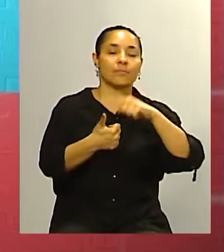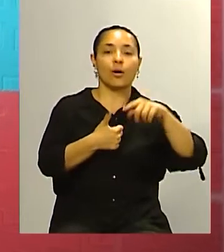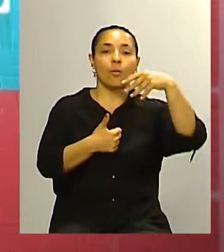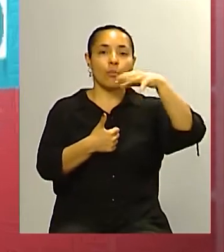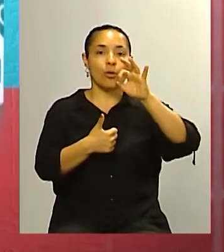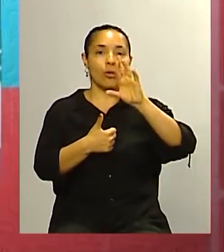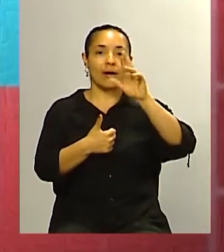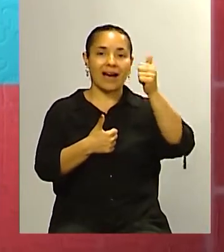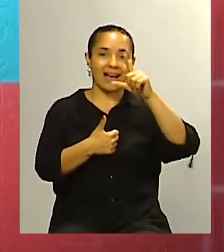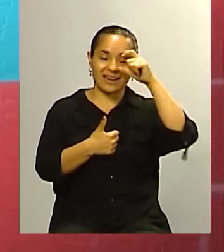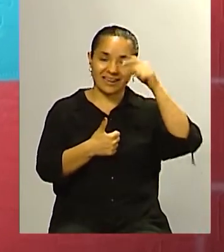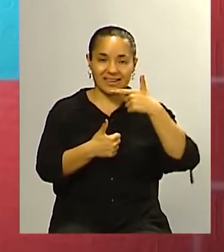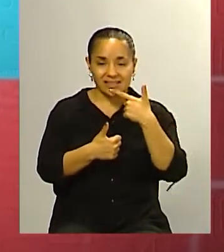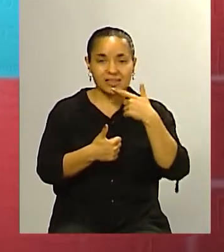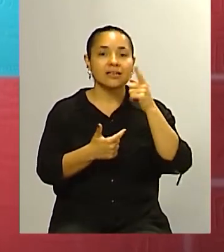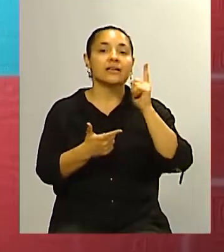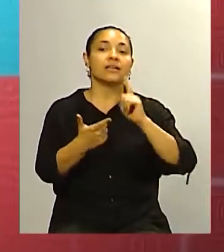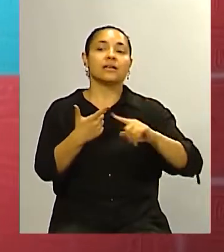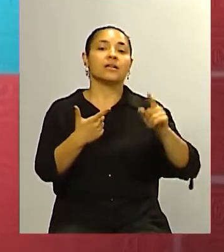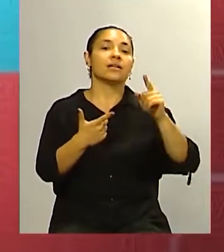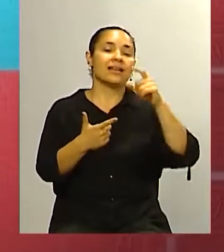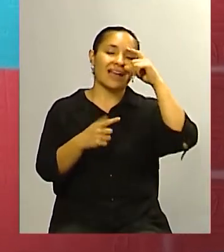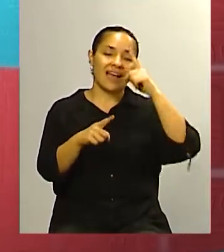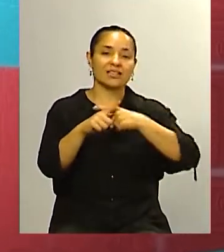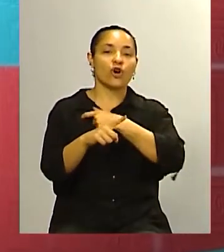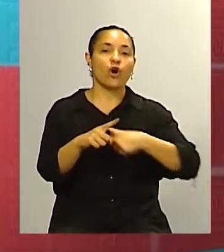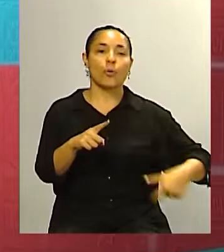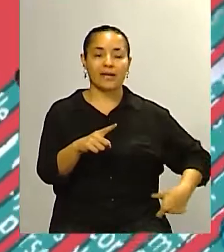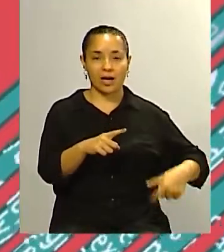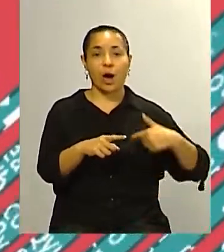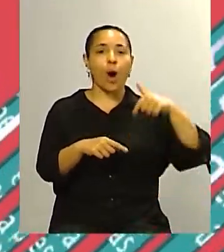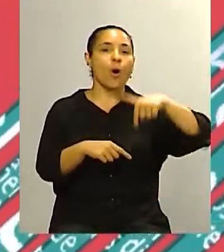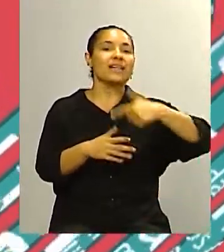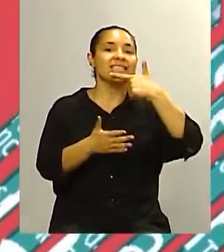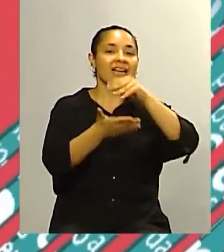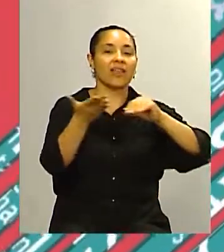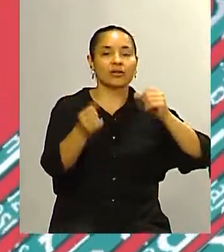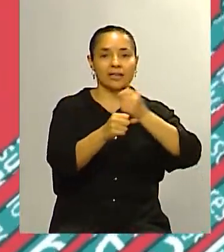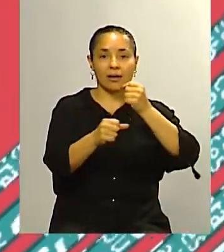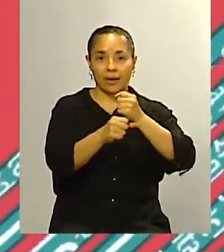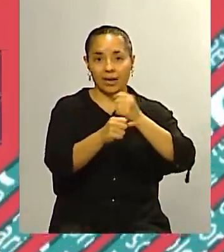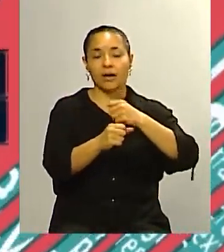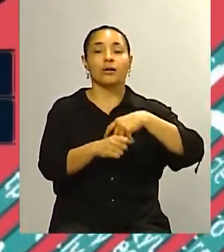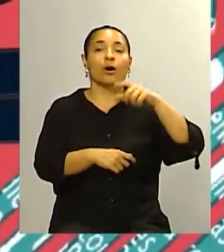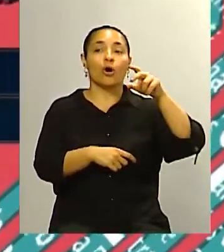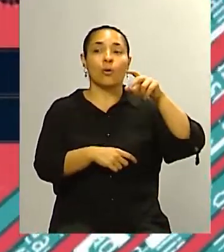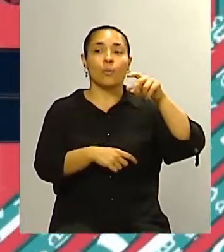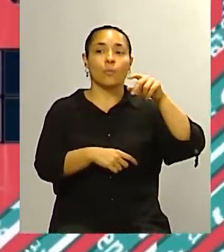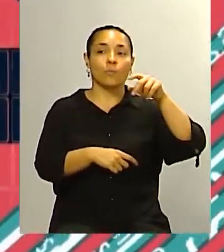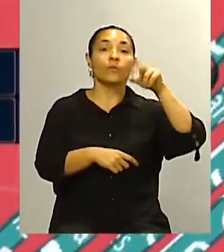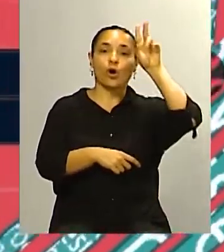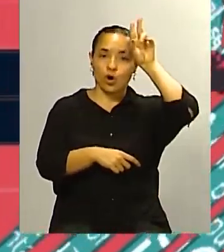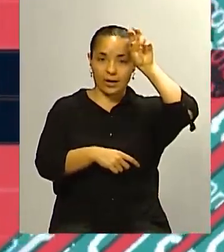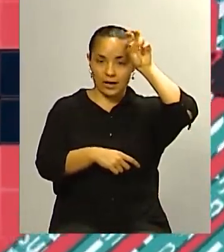Morales Facundo Manes o también el ex gobernador y actual senador nacional por la provincia de Mendoza Cornejo Sí,